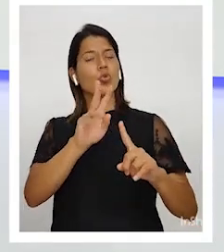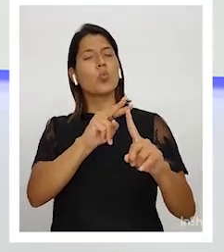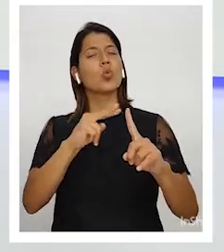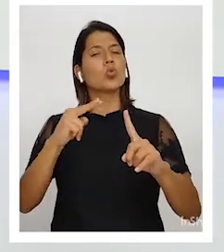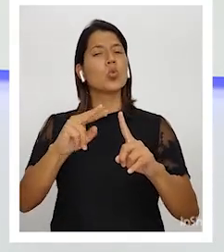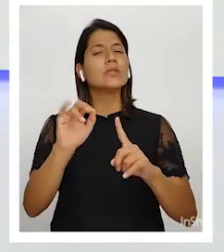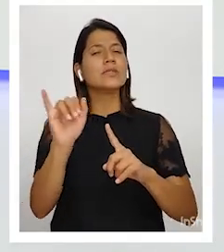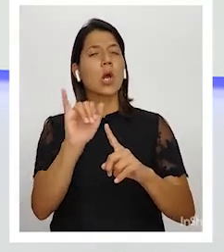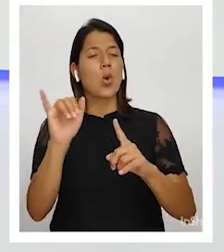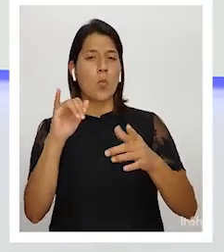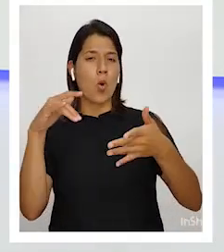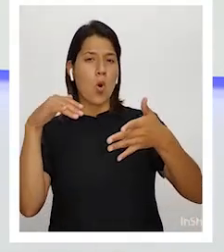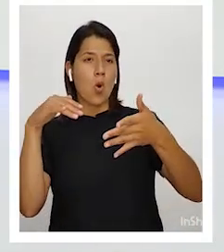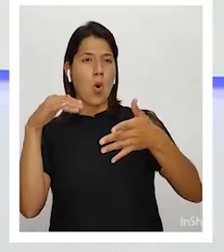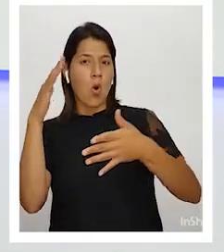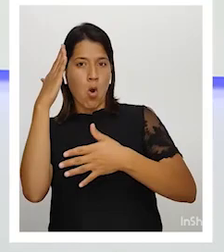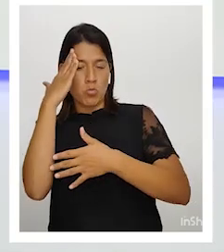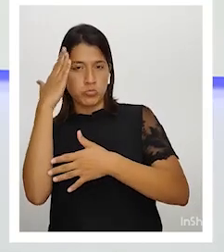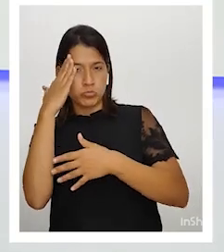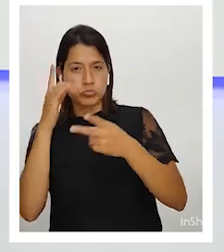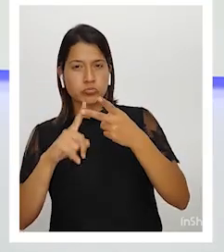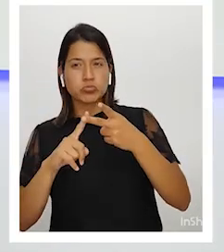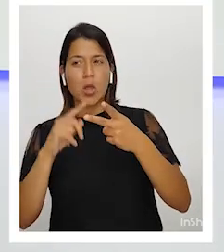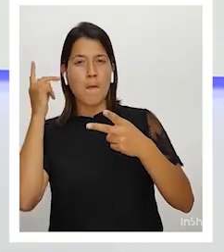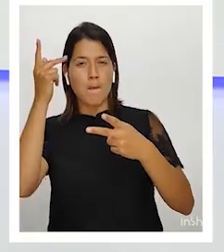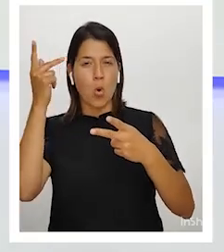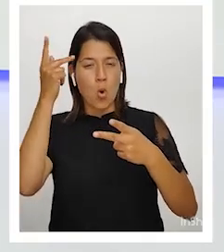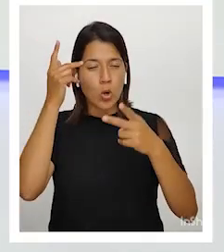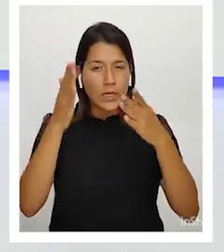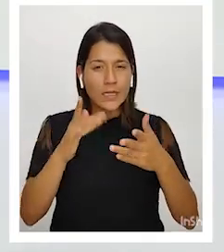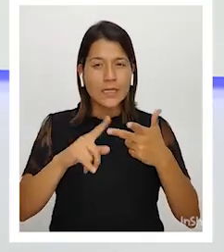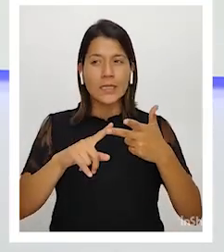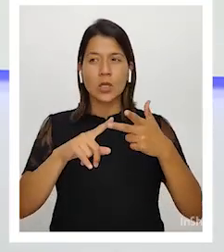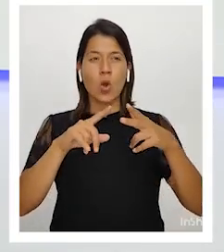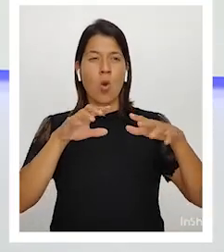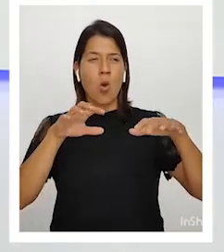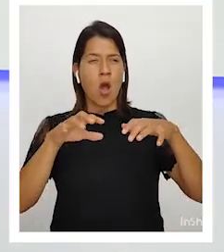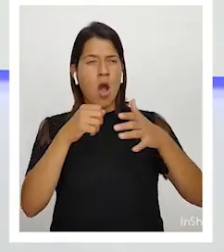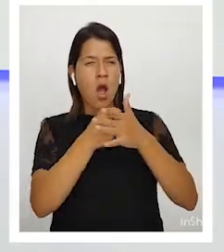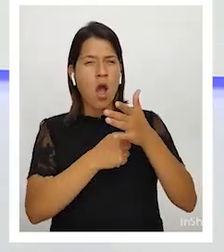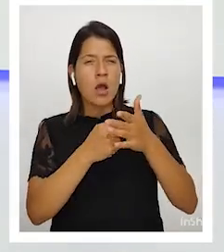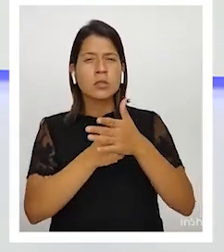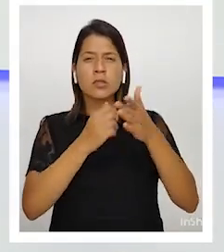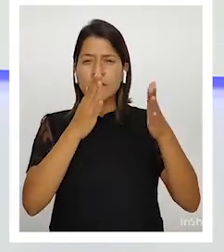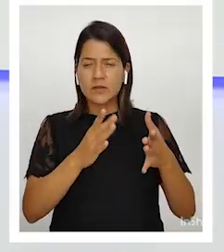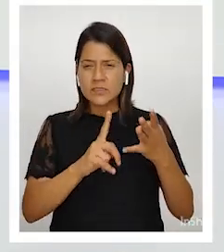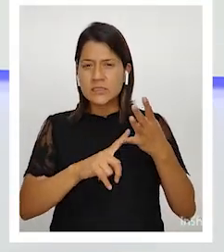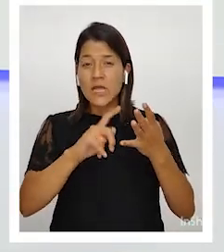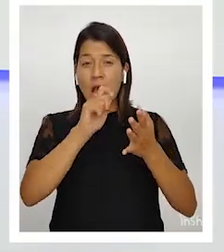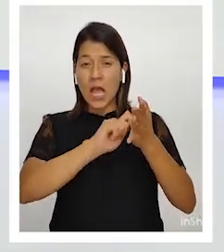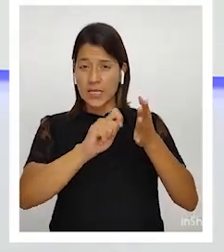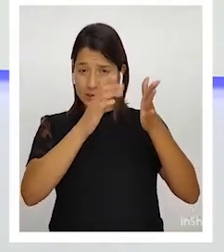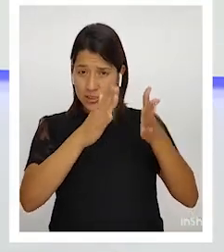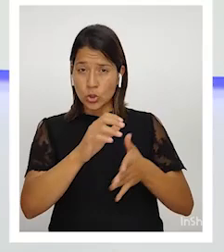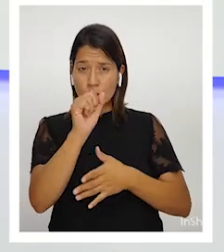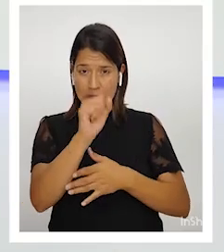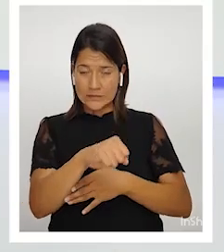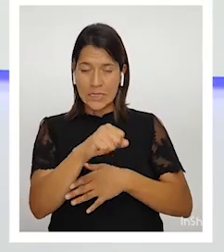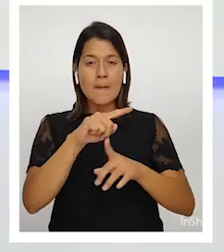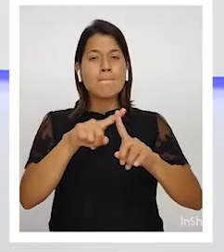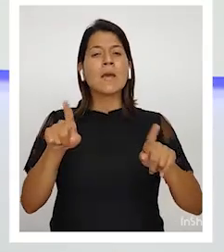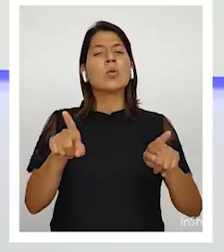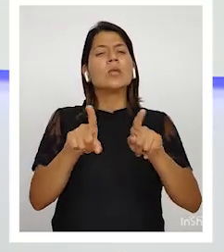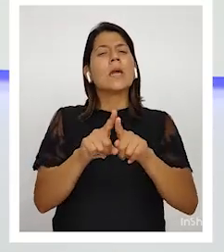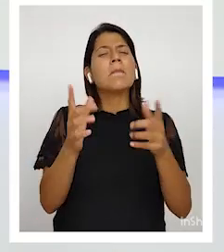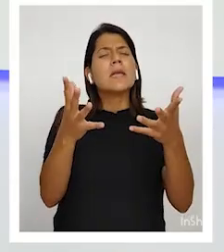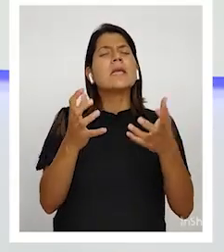su perspectiva de político, de activista, de escritor, sino también poder escuchar un poco